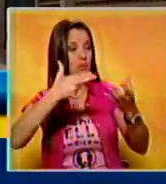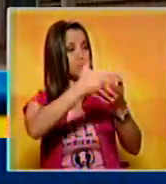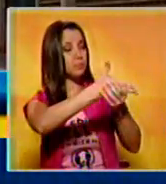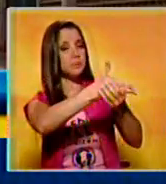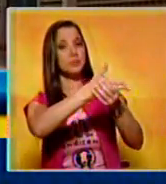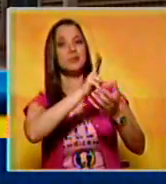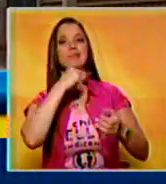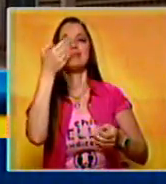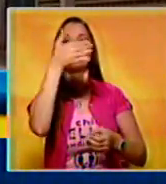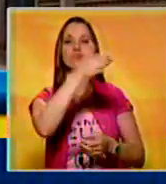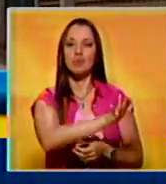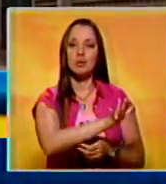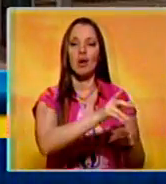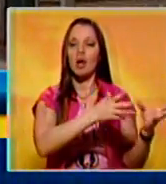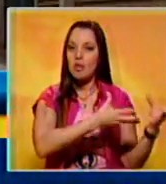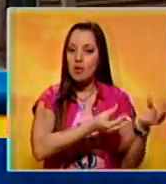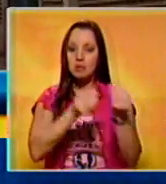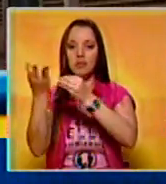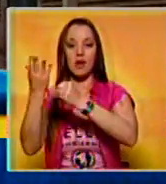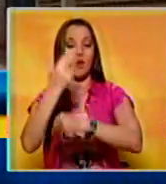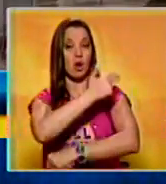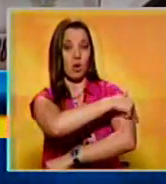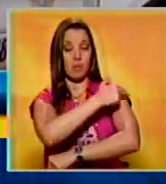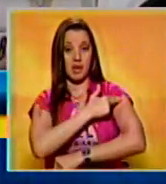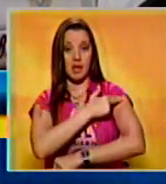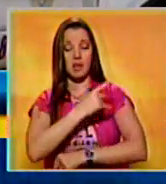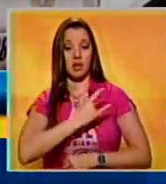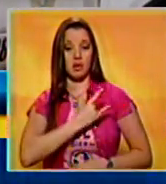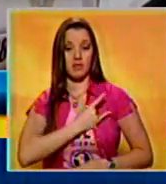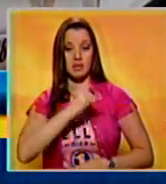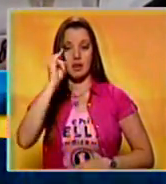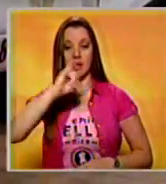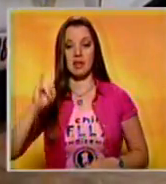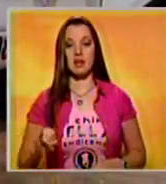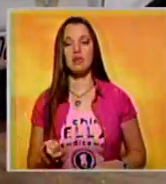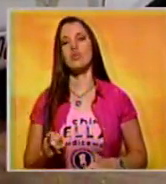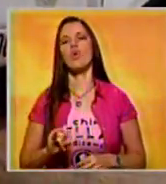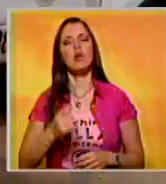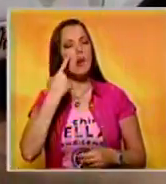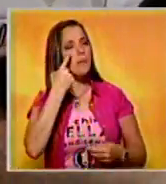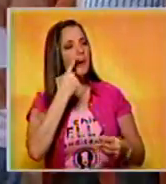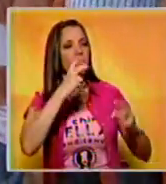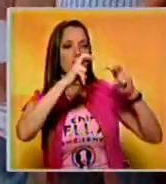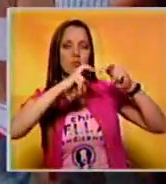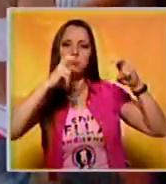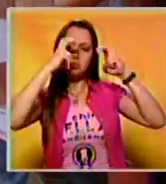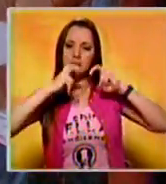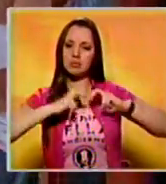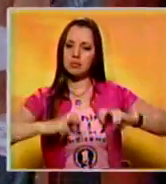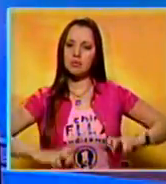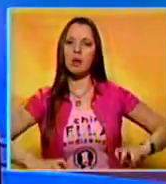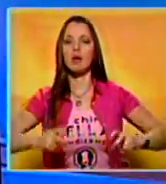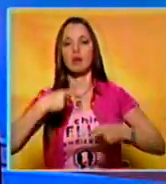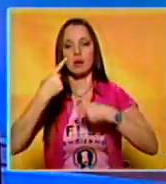Ambos fallecidos fueron llevados a la medicatura forense de la Universidad del Zulia para practicarle la necropsia correspondiente.